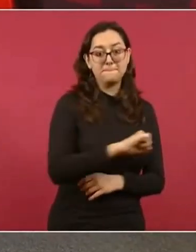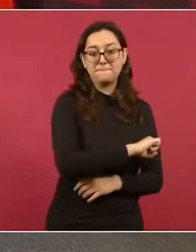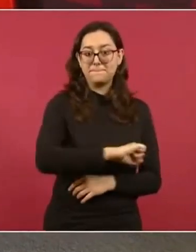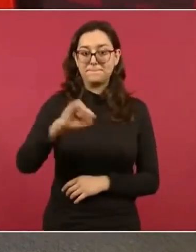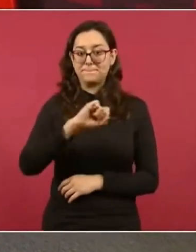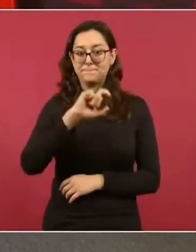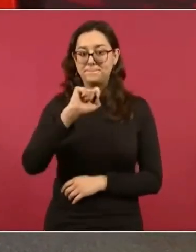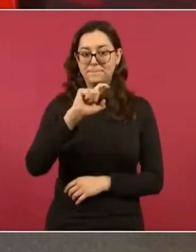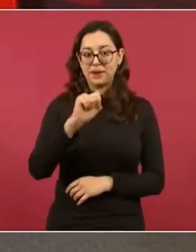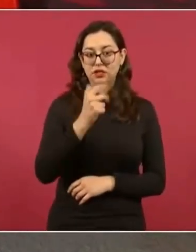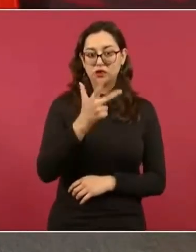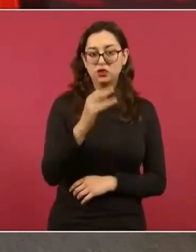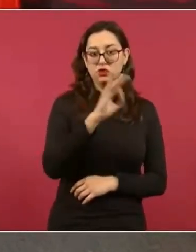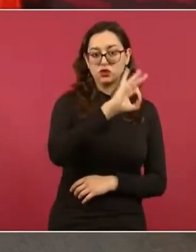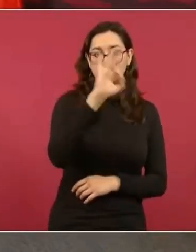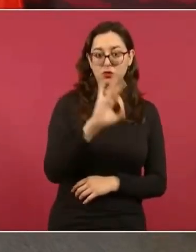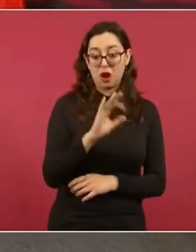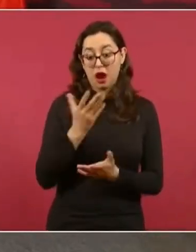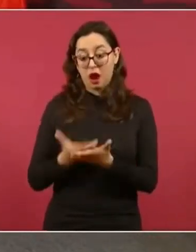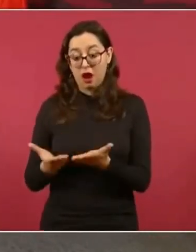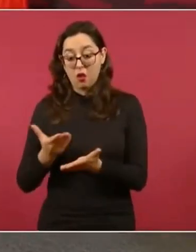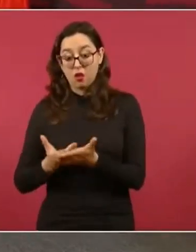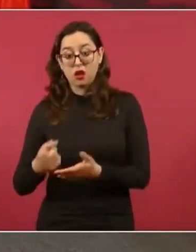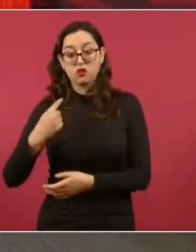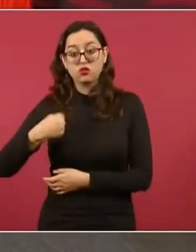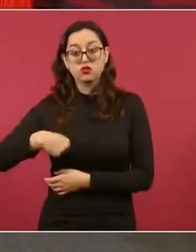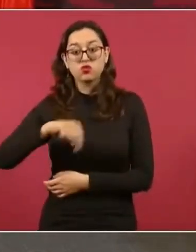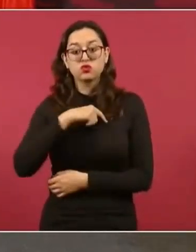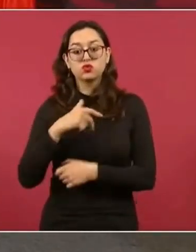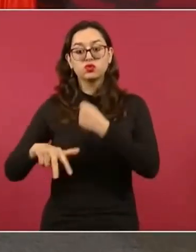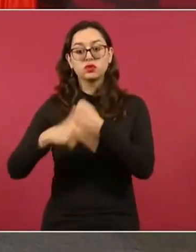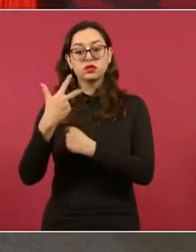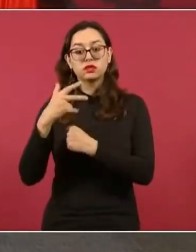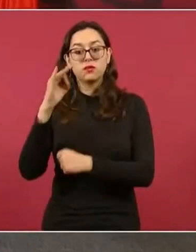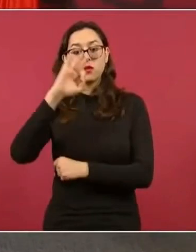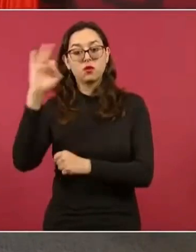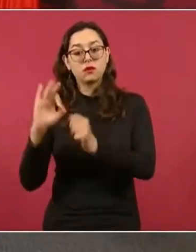13.3% menos con nosotros.